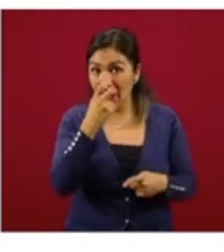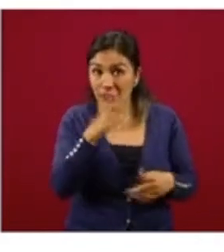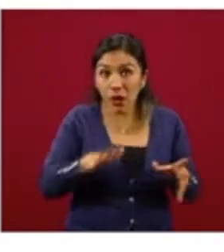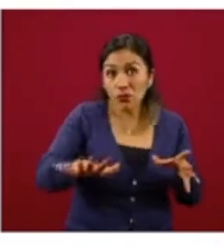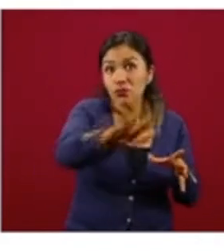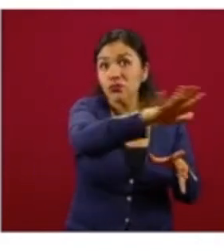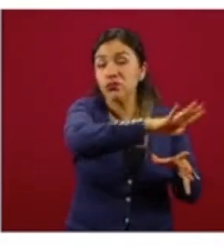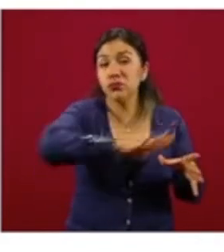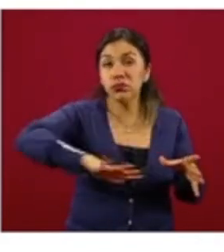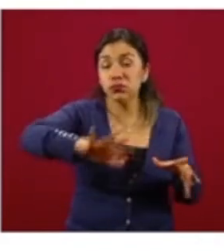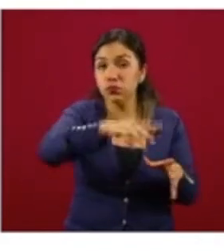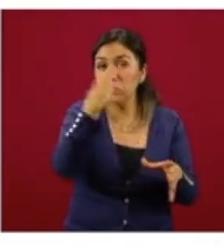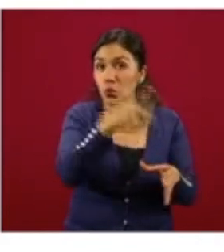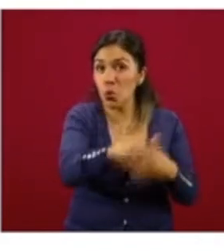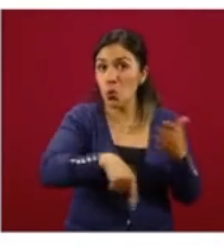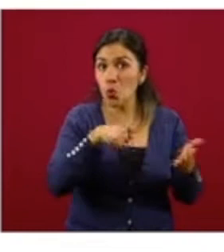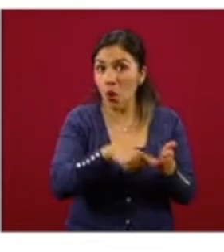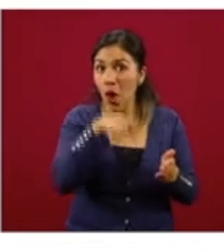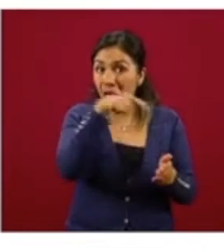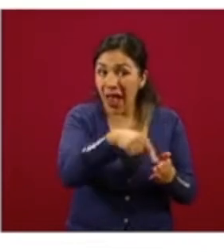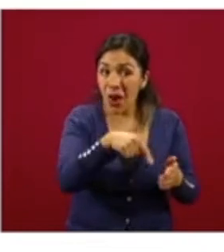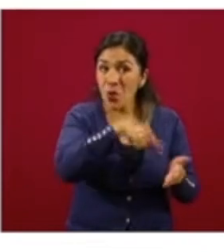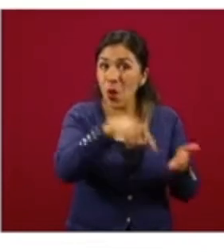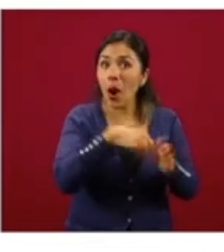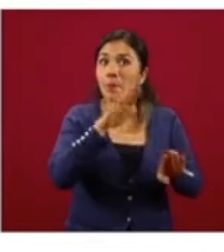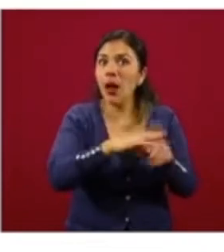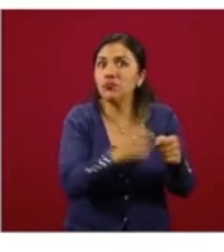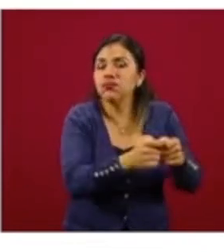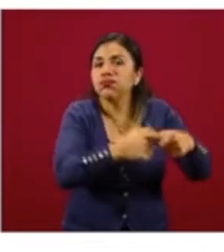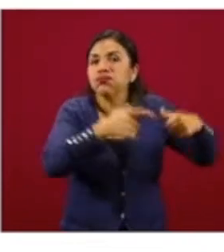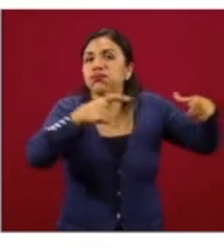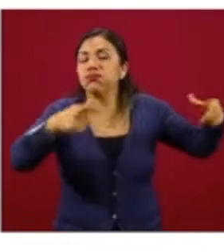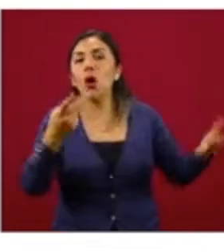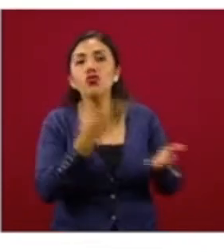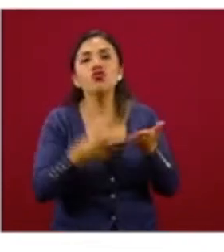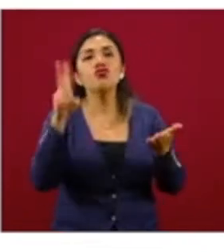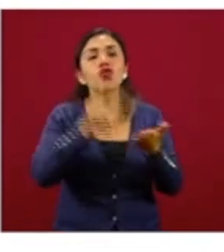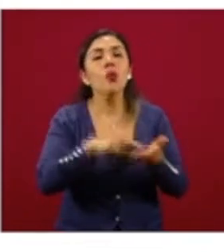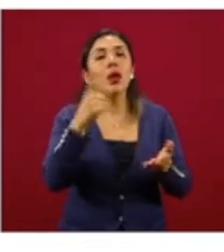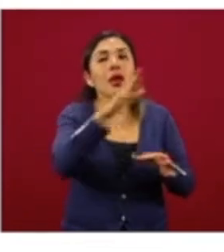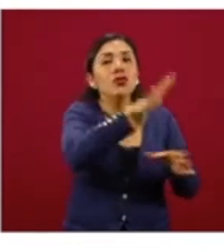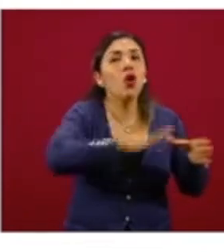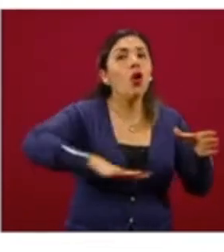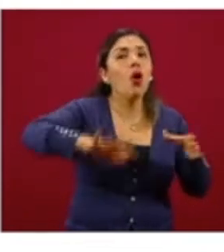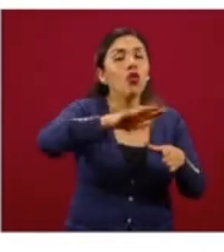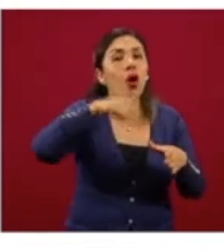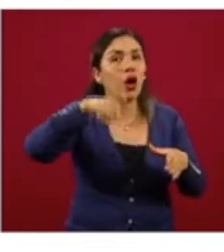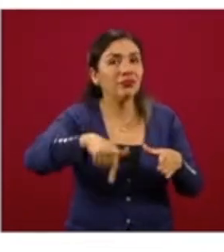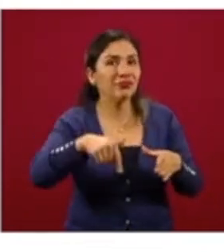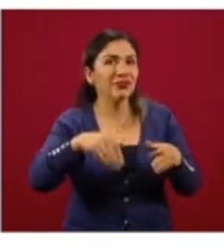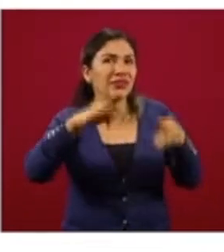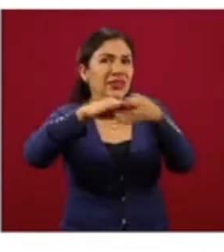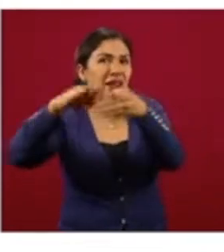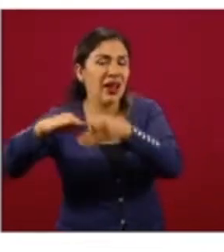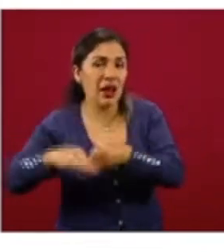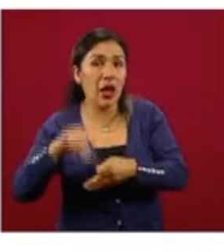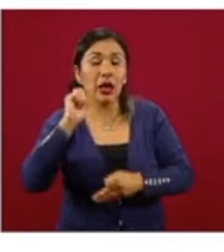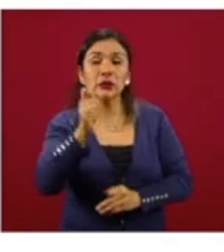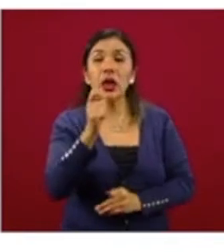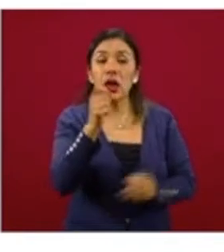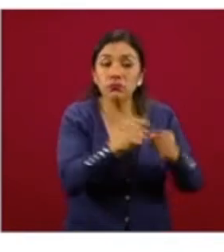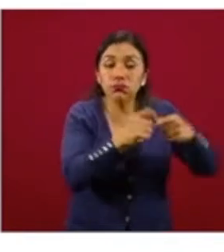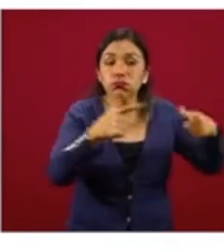población que hay. Es una zona que está creciendo más del doble que el resto del conjunto de la zona metropolitana. Está creciendo a 3